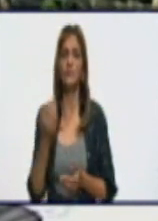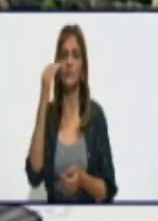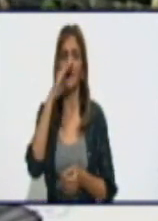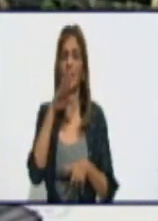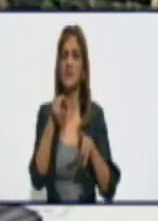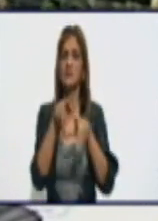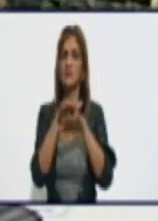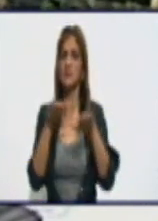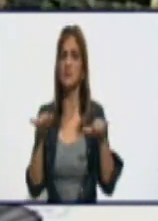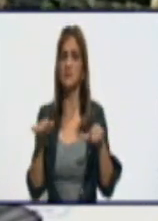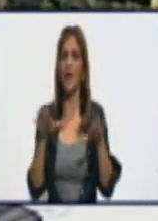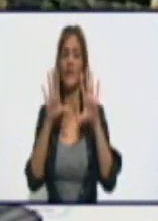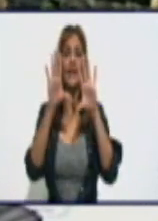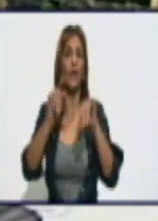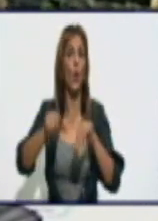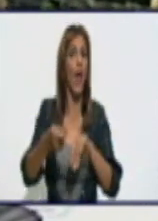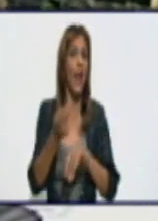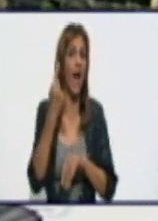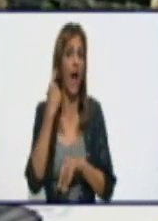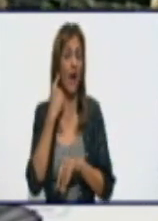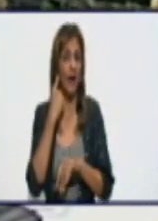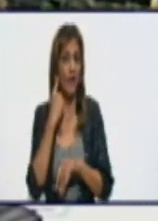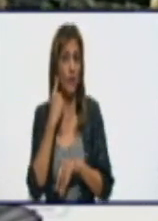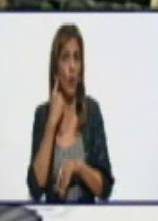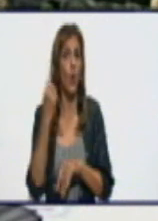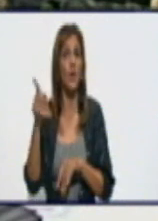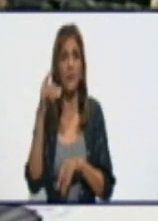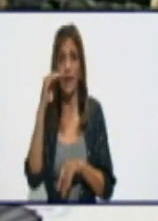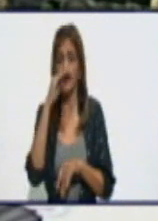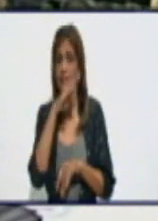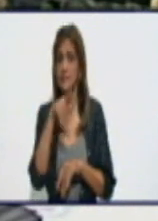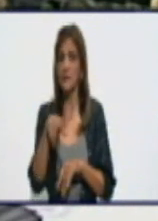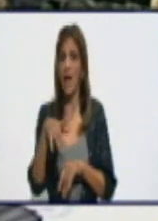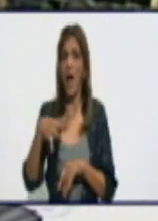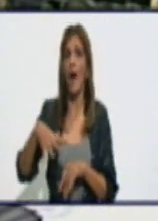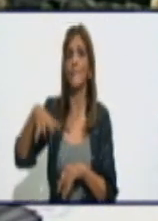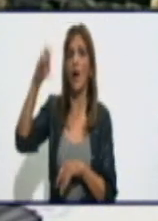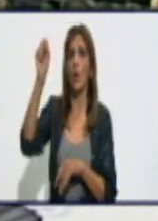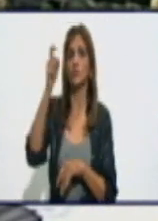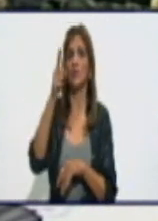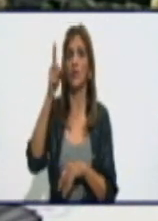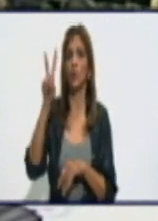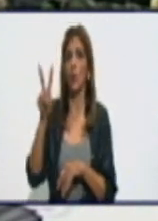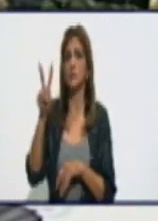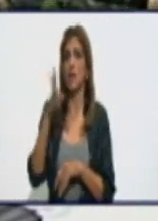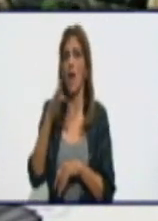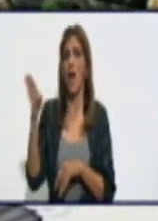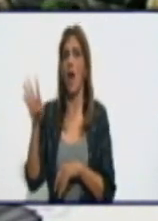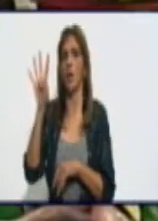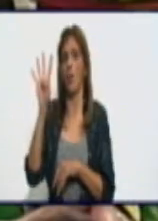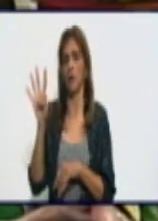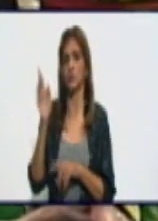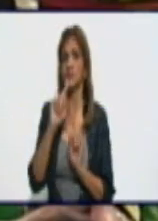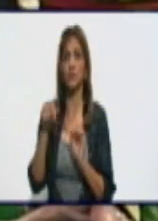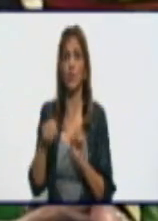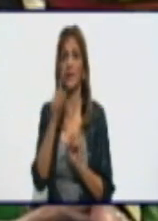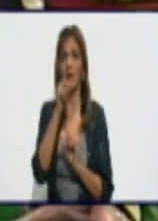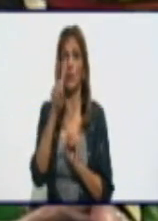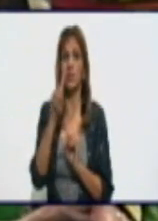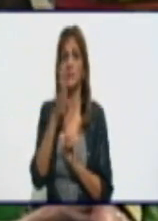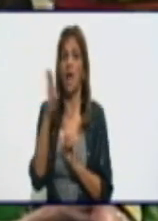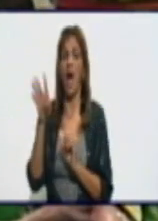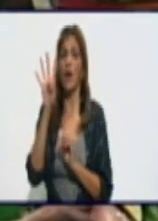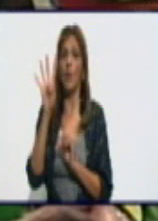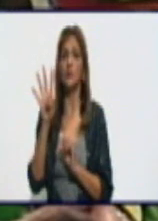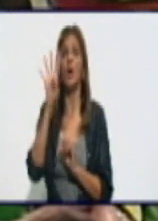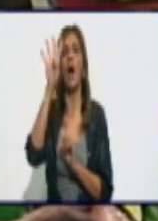anunciaron en la radio. Guisa, que si no es el apagón de 12 a 4 será de 4 a 8. Fíjate, lo escuchó